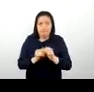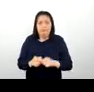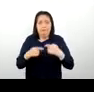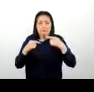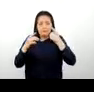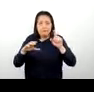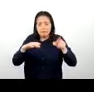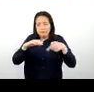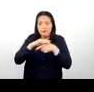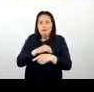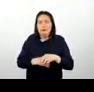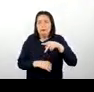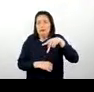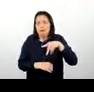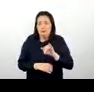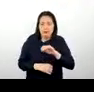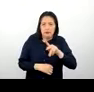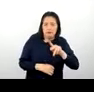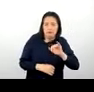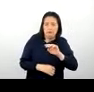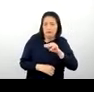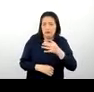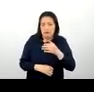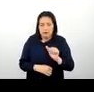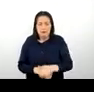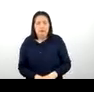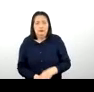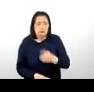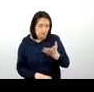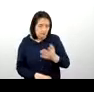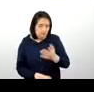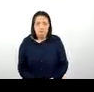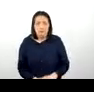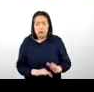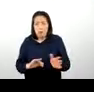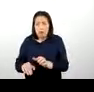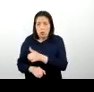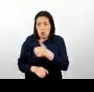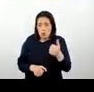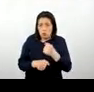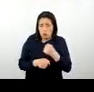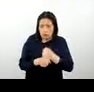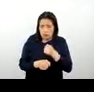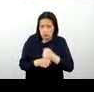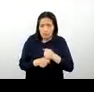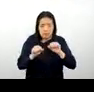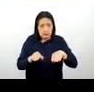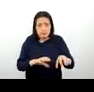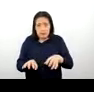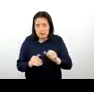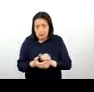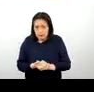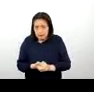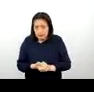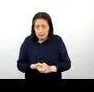cueva de Piquimachay, ¿no? A este lugar. Otro de los trabajos que viene desarrollando la